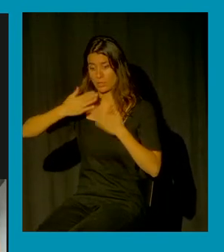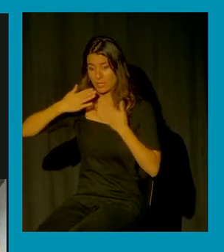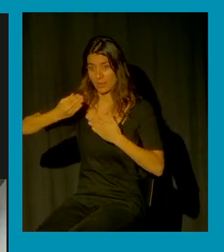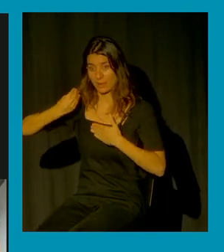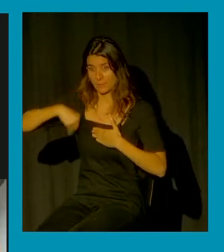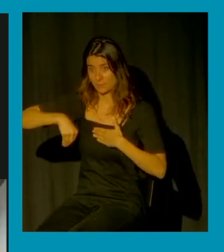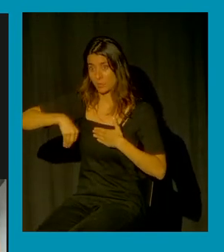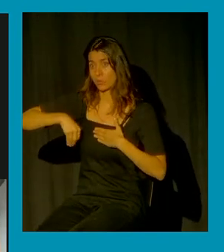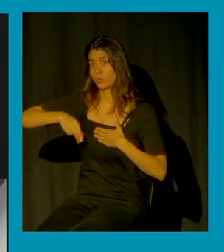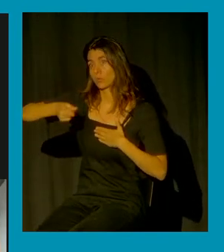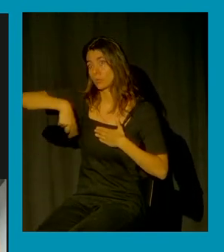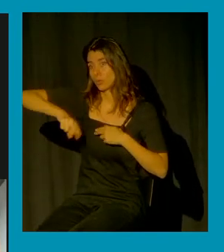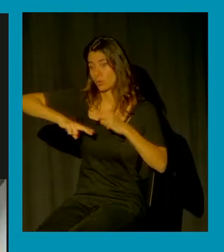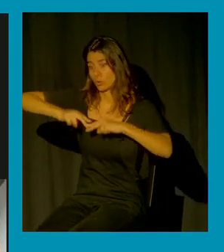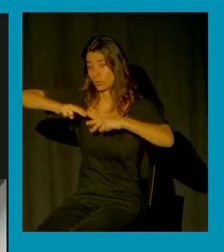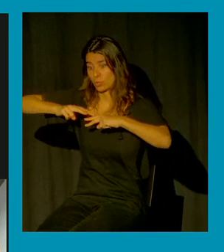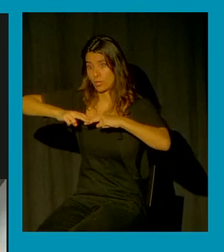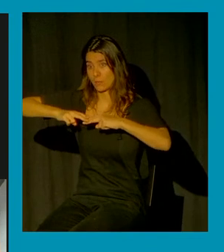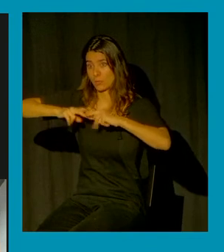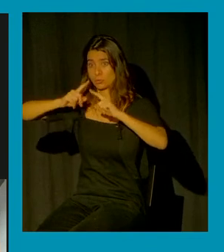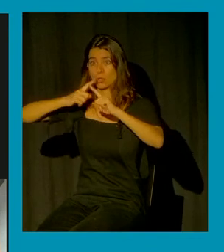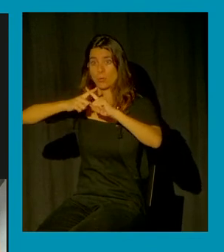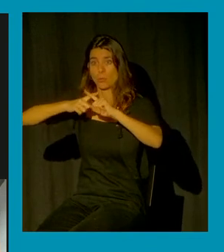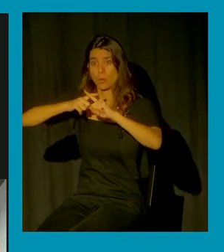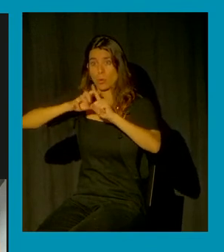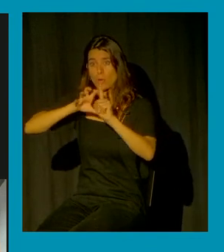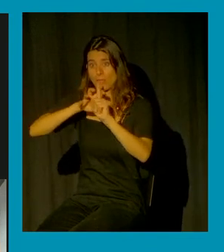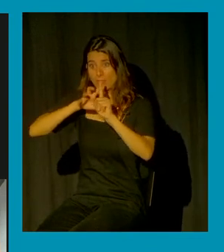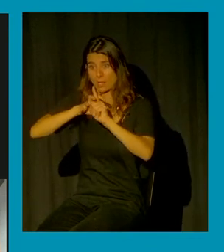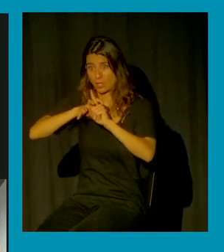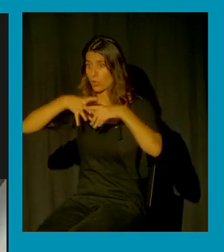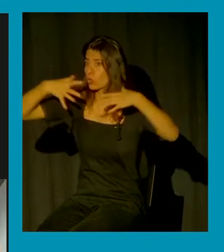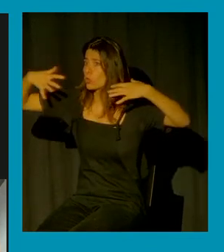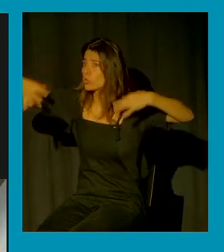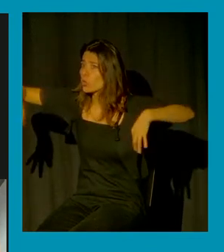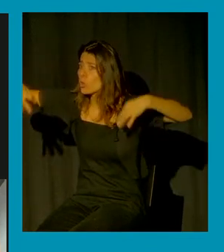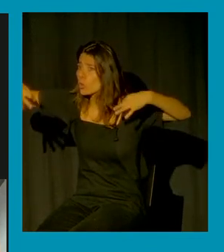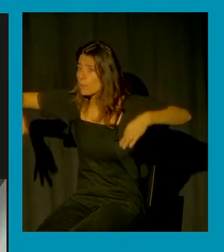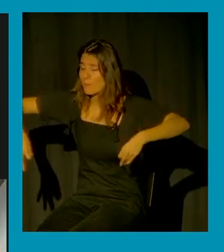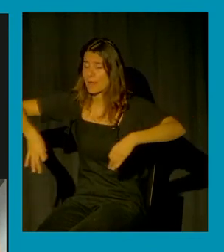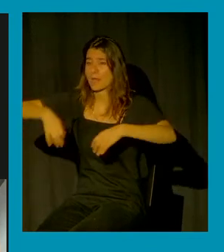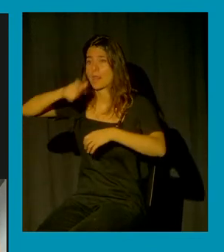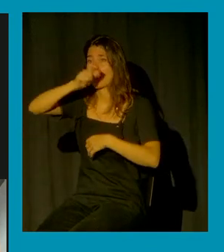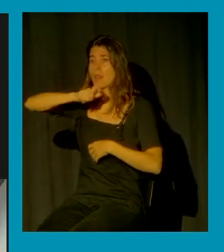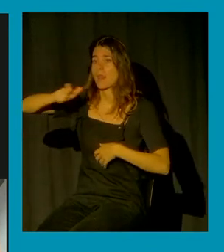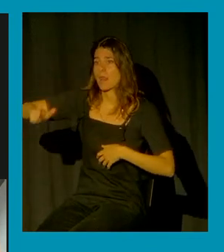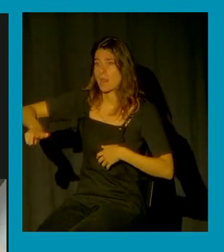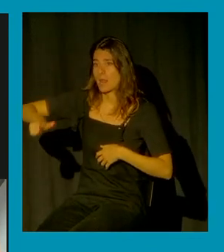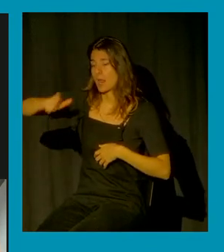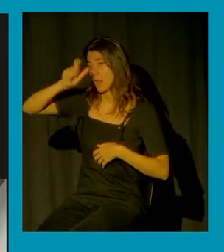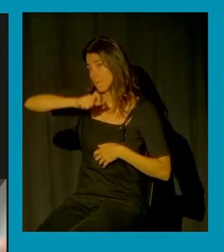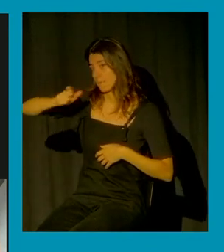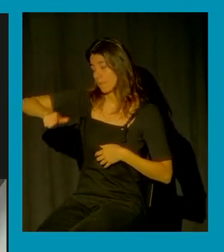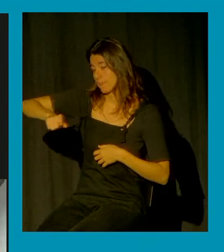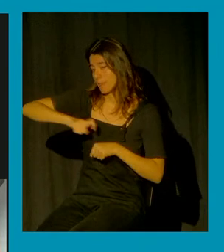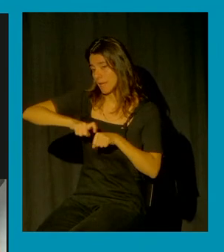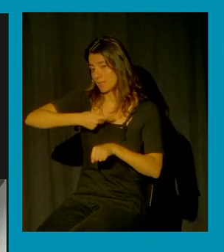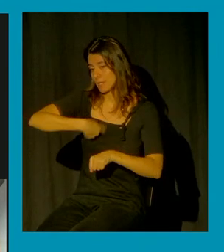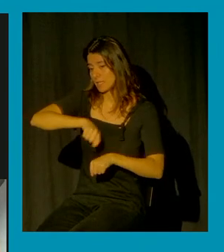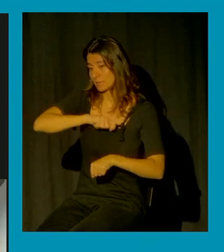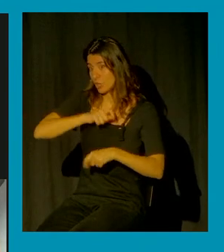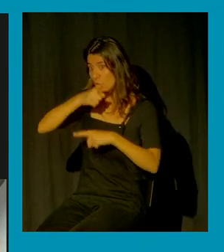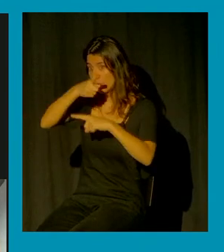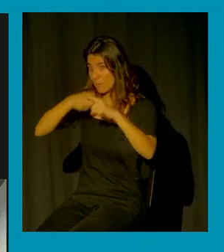violencia sexual es normal que la mitad de los españoles crean que el alcohol es el causante de una violación porque